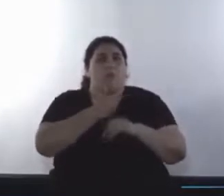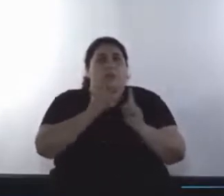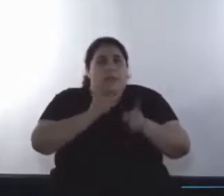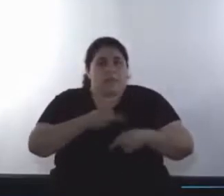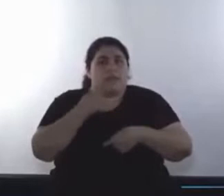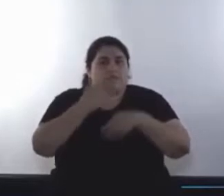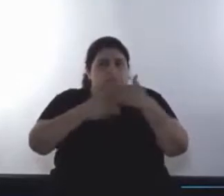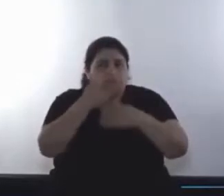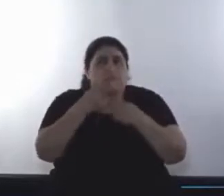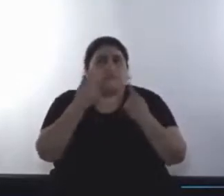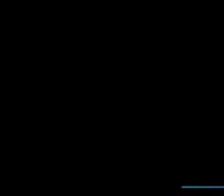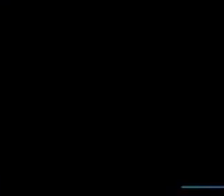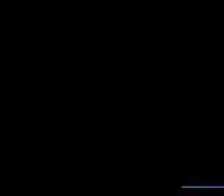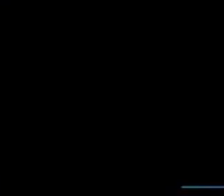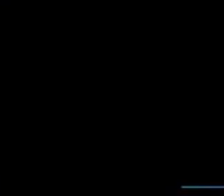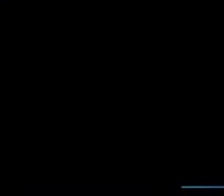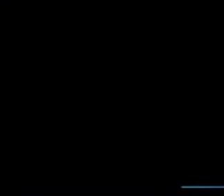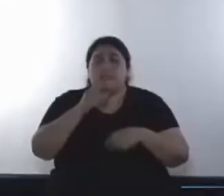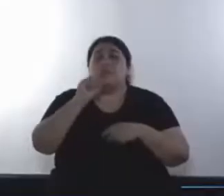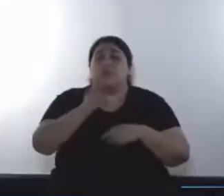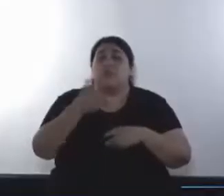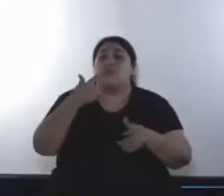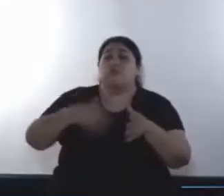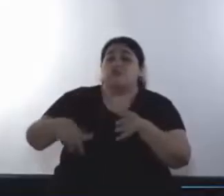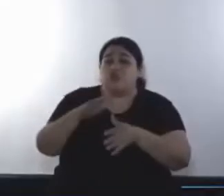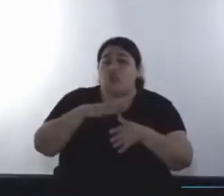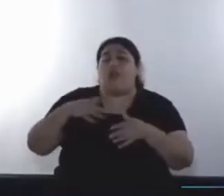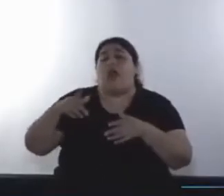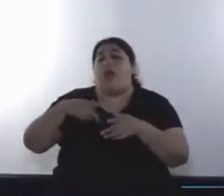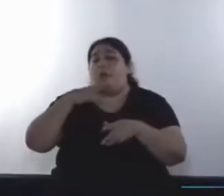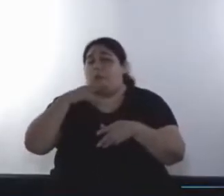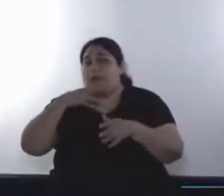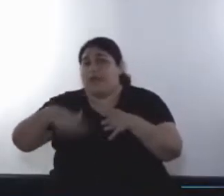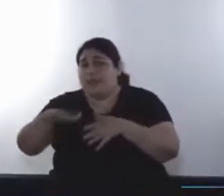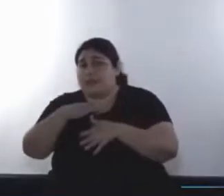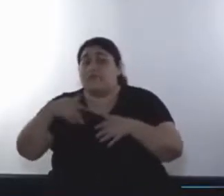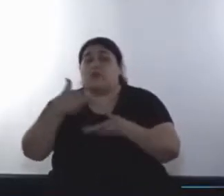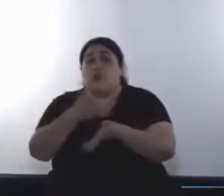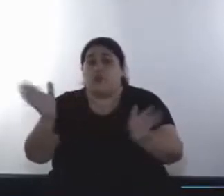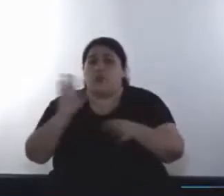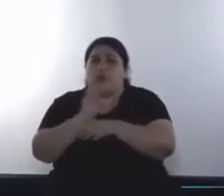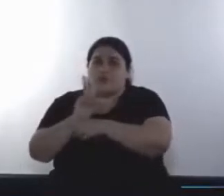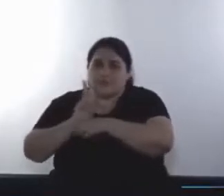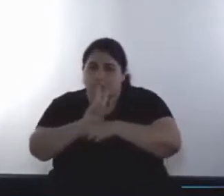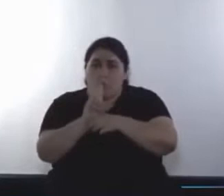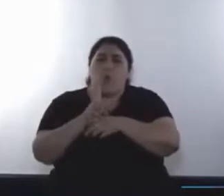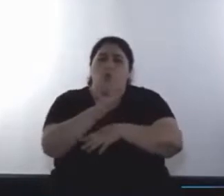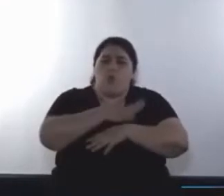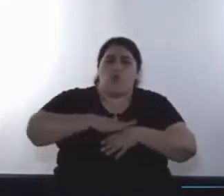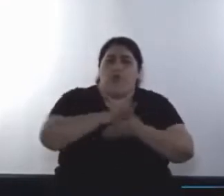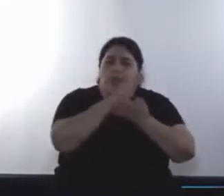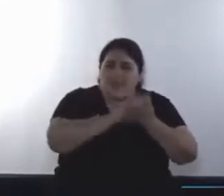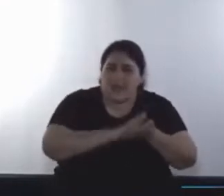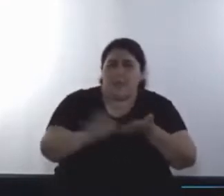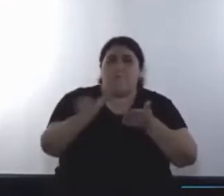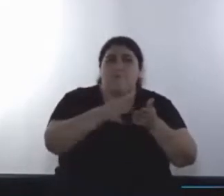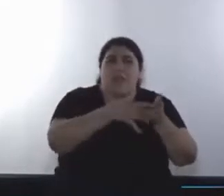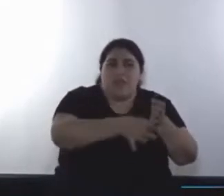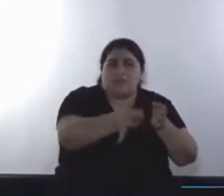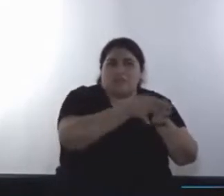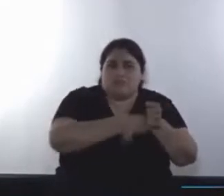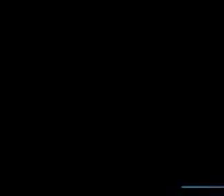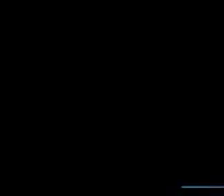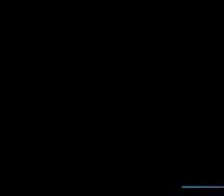desechos, el acceso a zonas verdes y espacios públicos seguros, vínculos entre zonas urbanas, periurbanas y rurales,